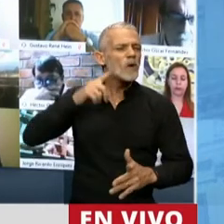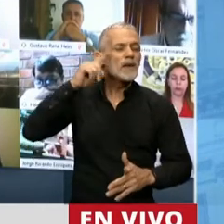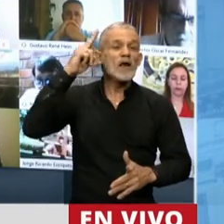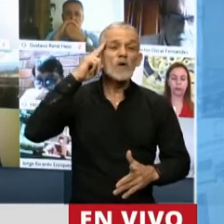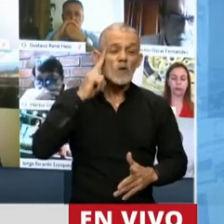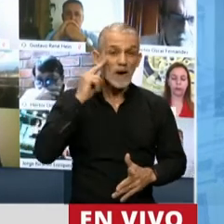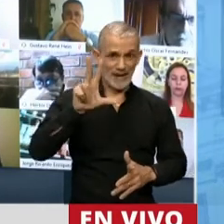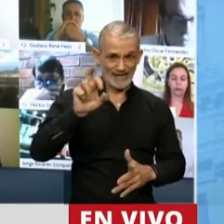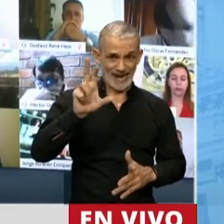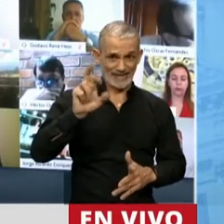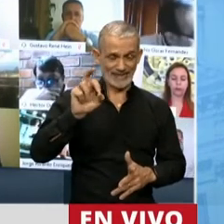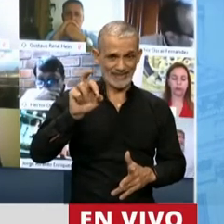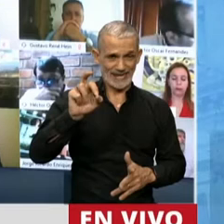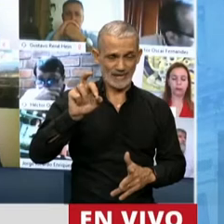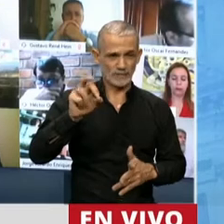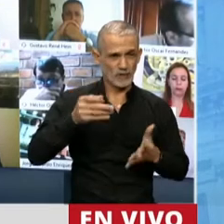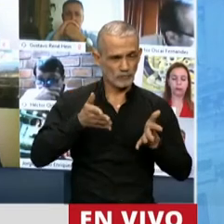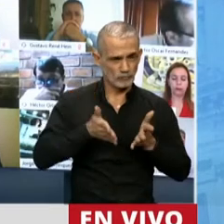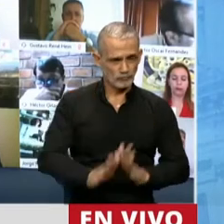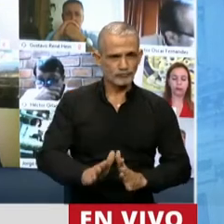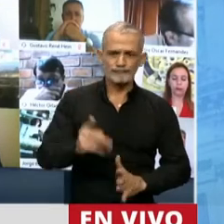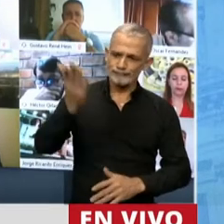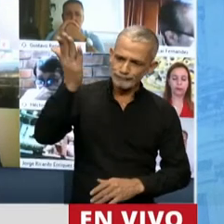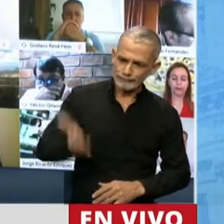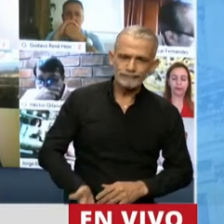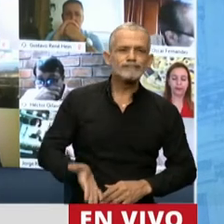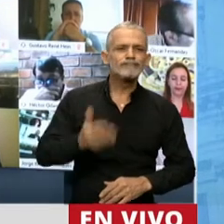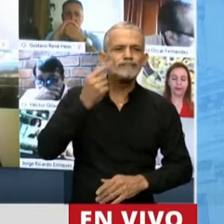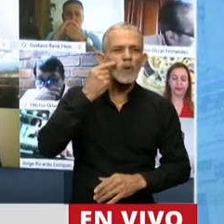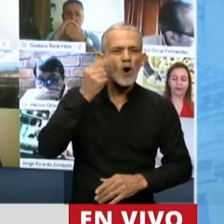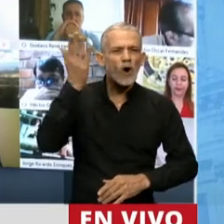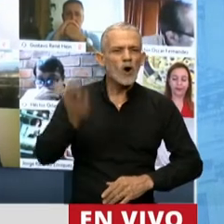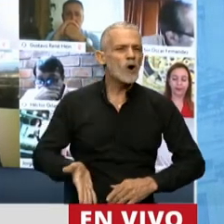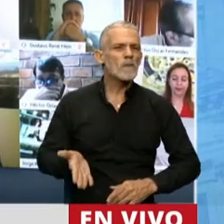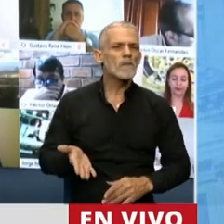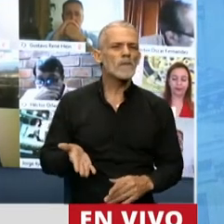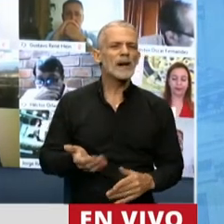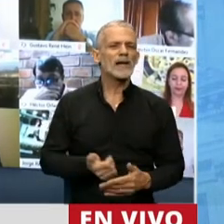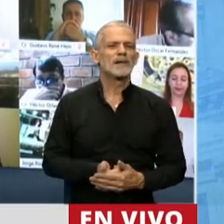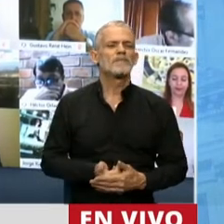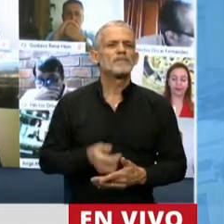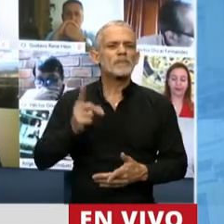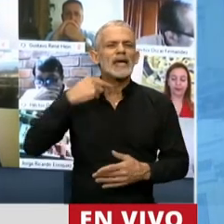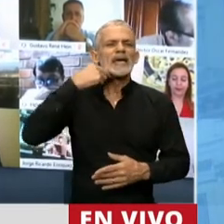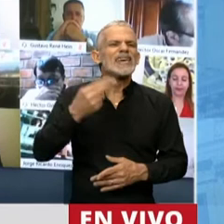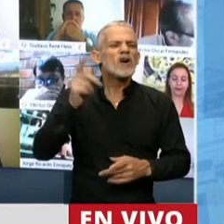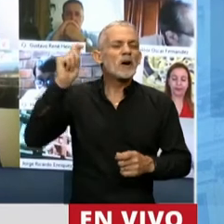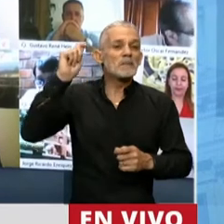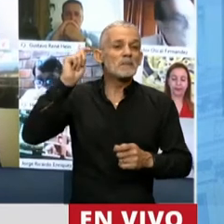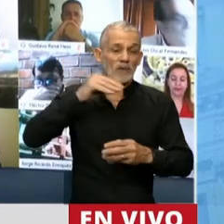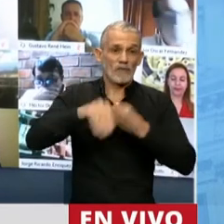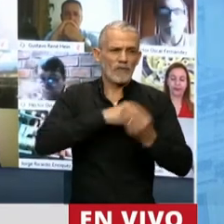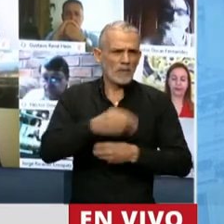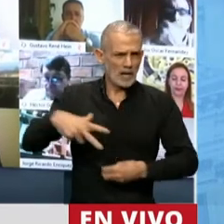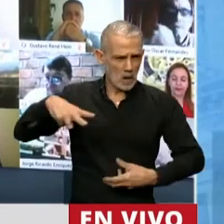1930. Ese hombre que fue hijo de una familia